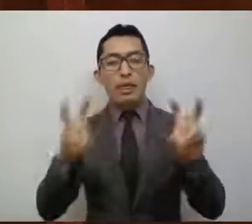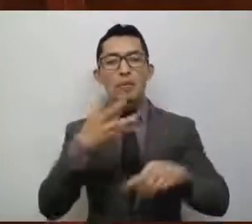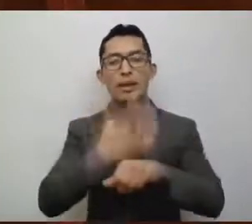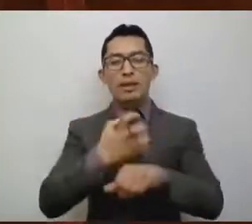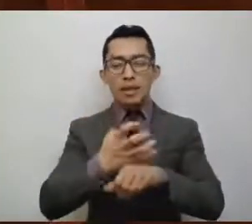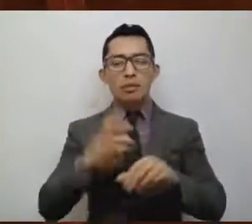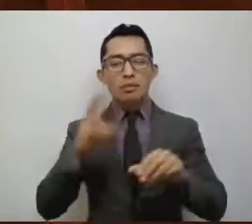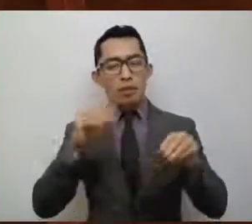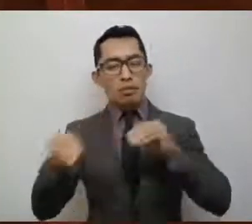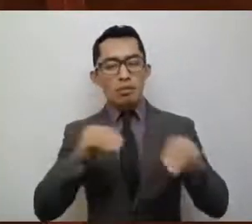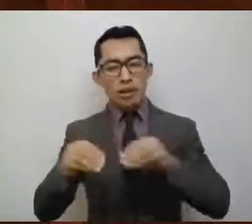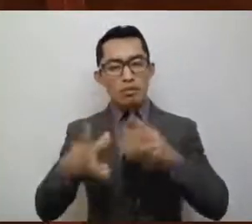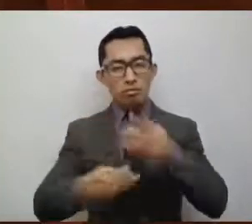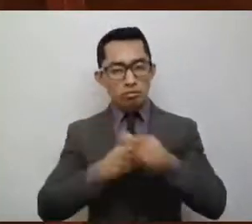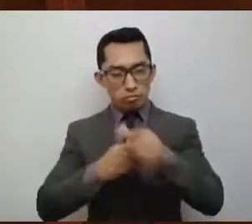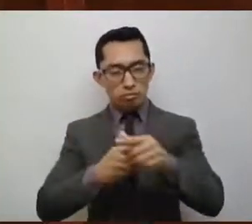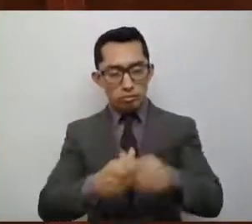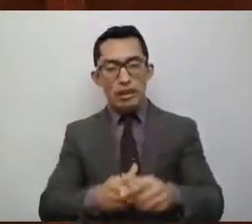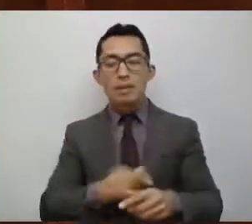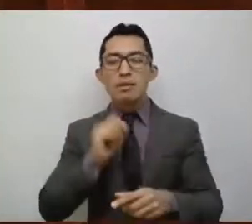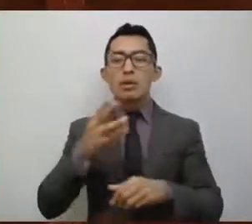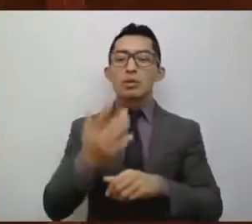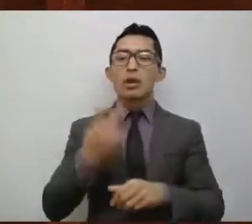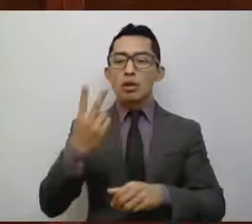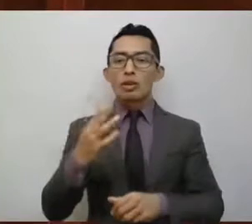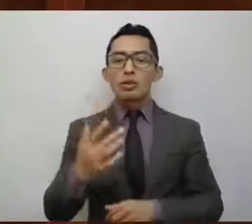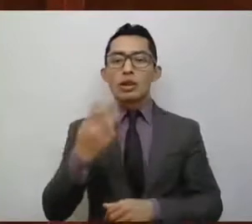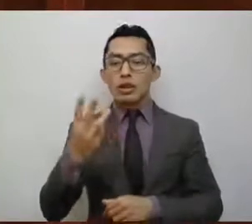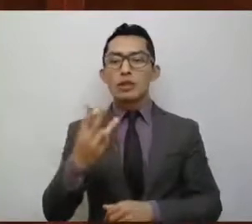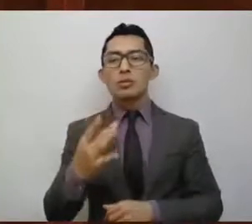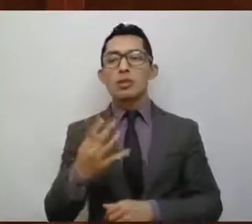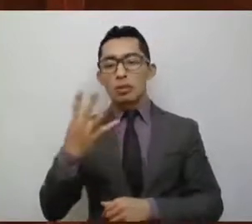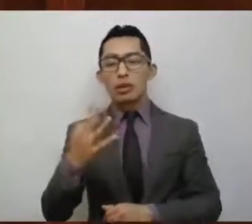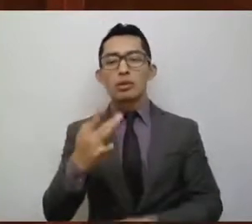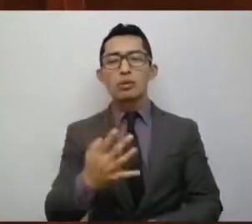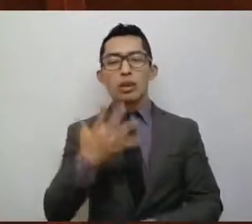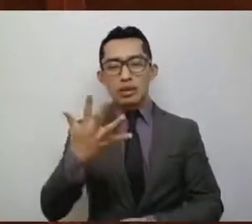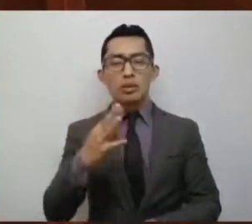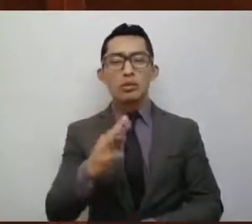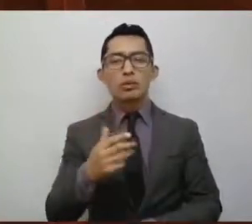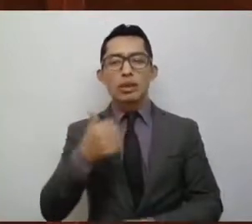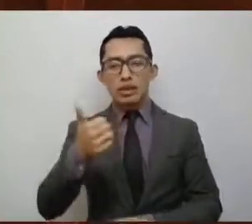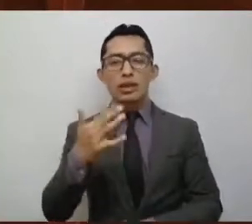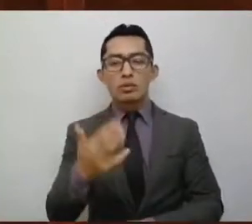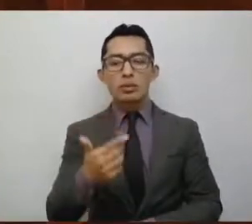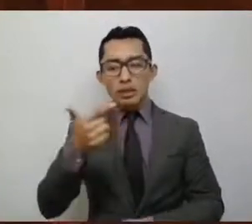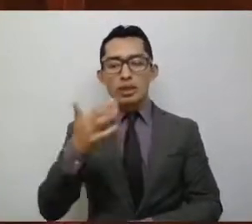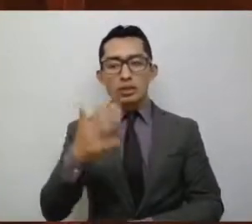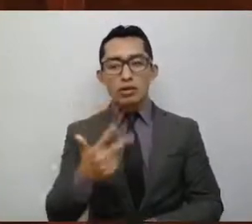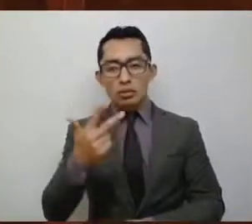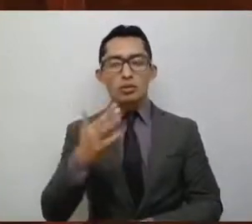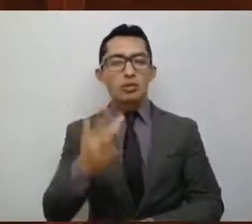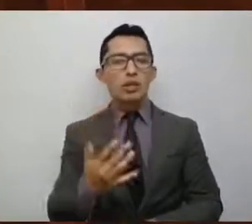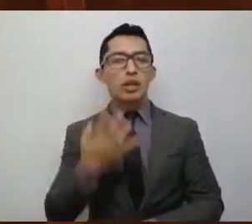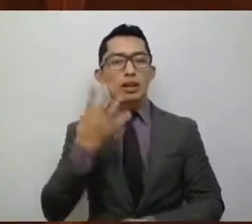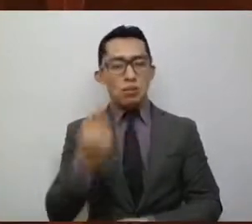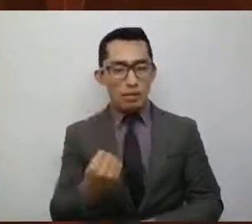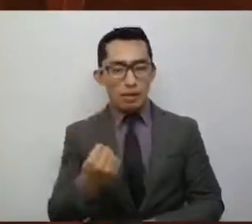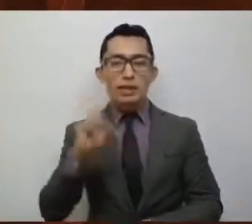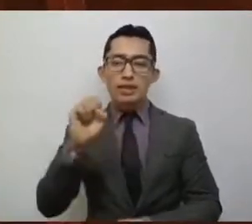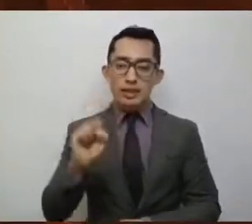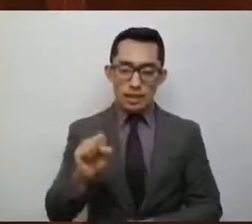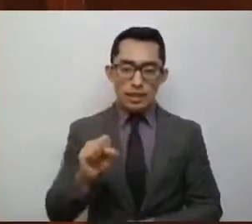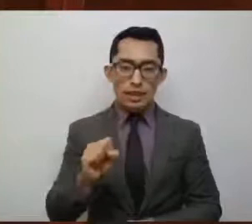sustentable y los artículos 52, 53, 54, 55, 56, 57, 58, 59 y